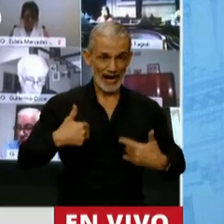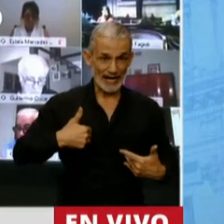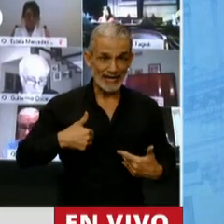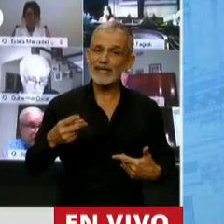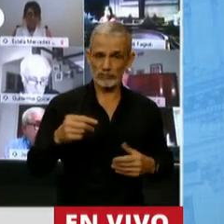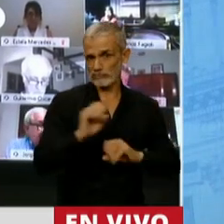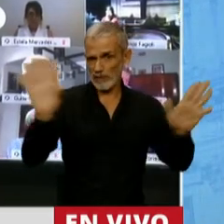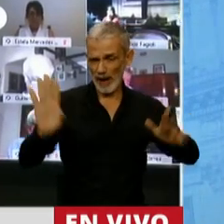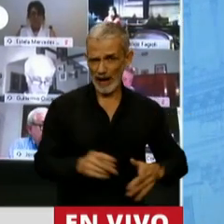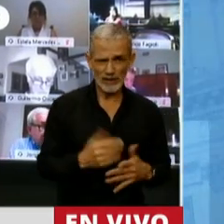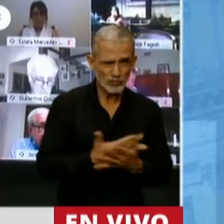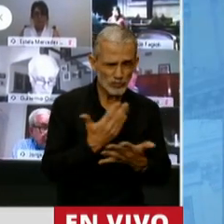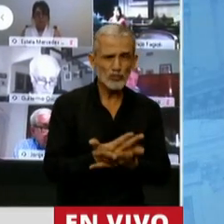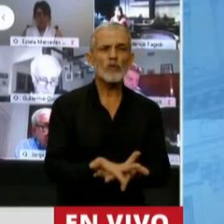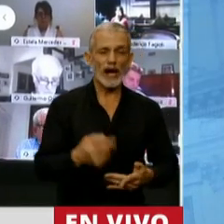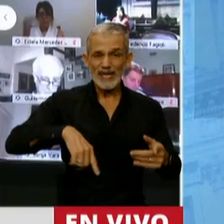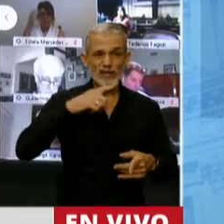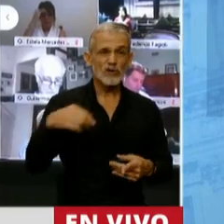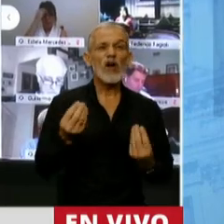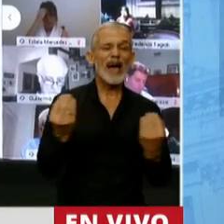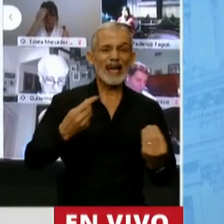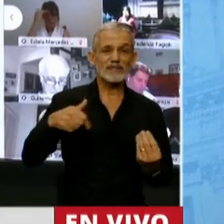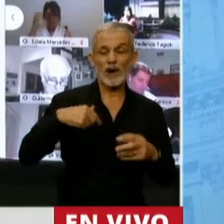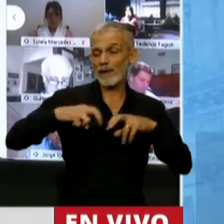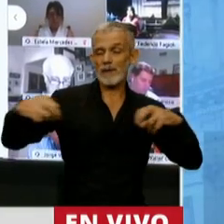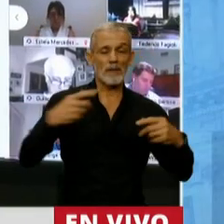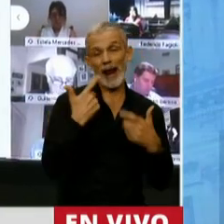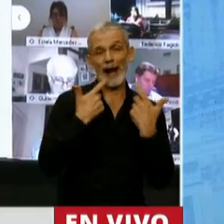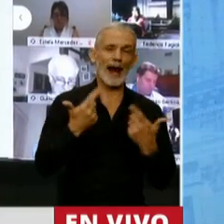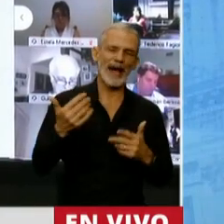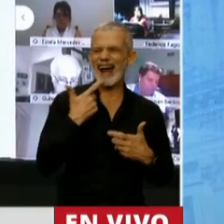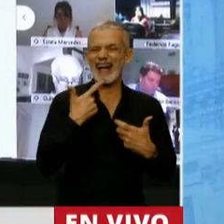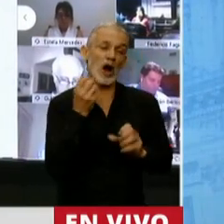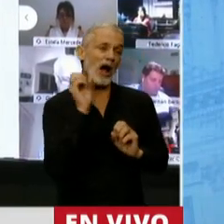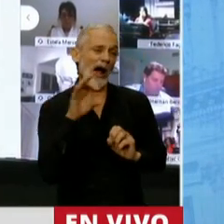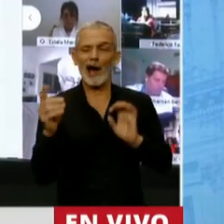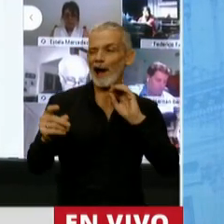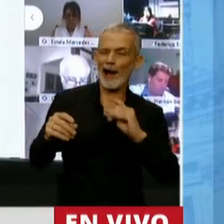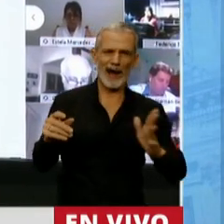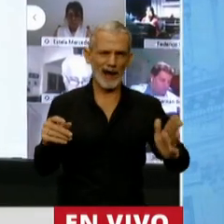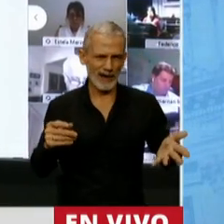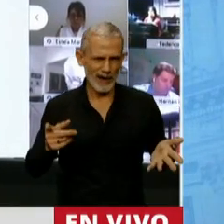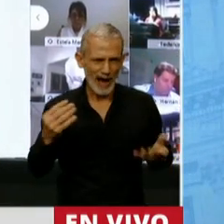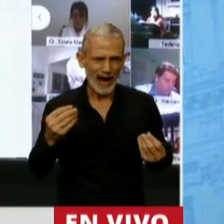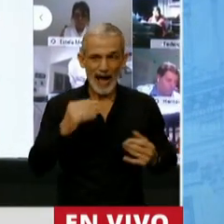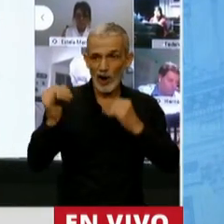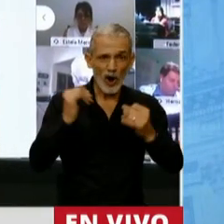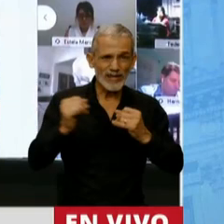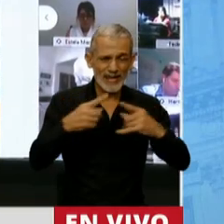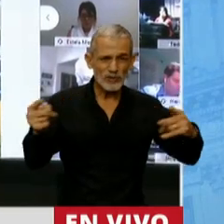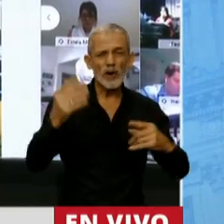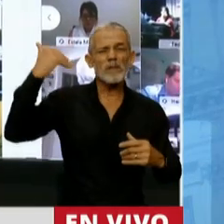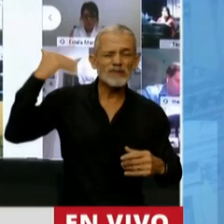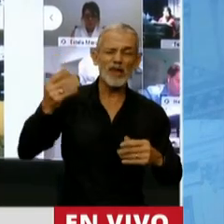que la están pasando muy mal. Y nosotros estamos acá en este recinto, riéndonos unos de otros, contando historias